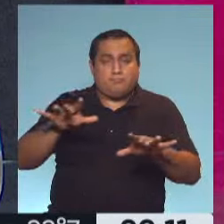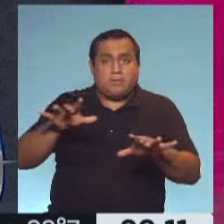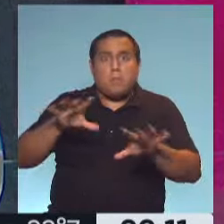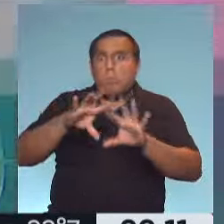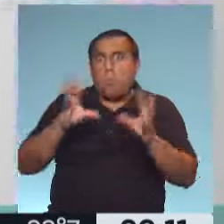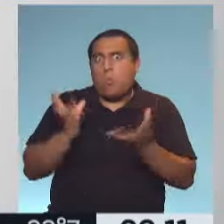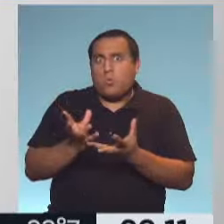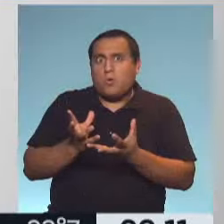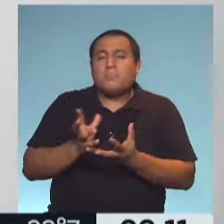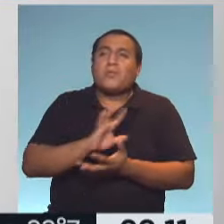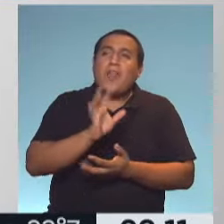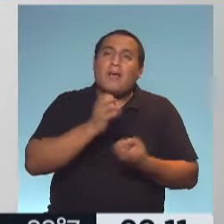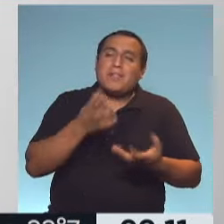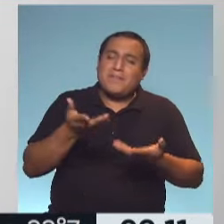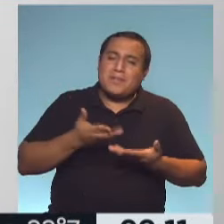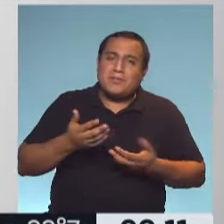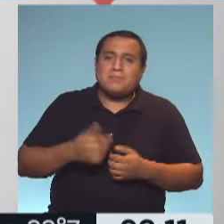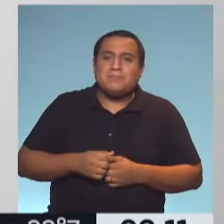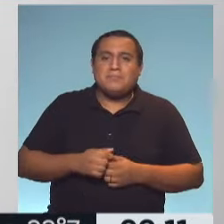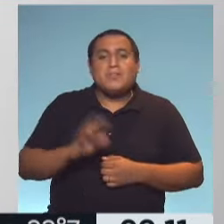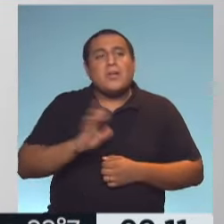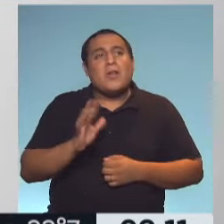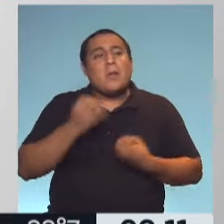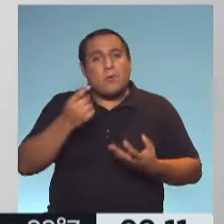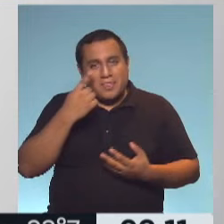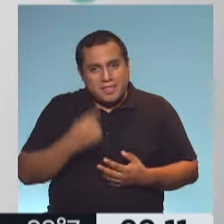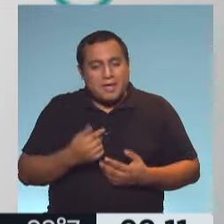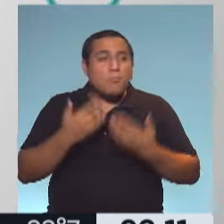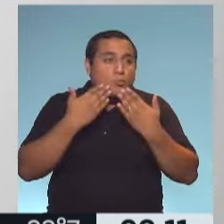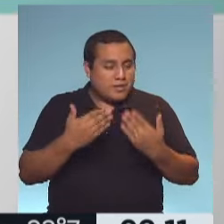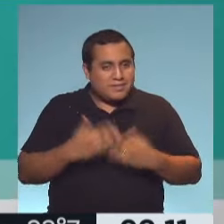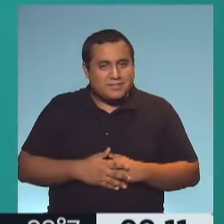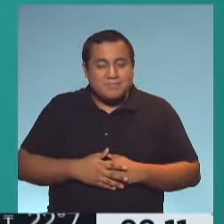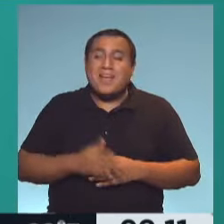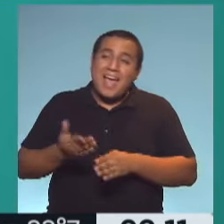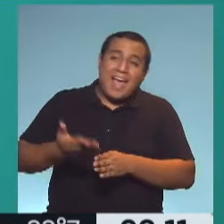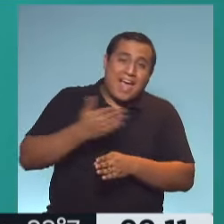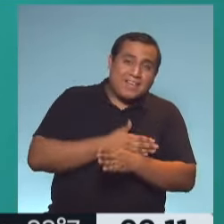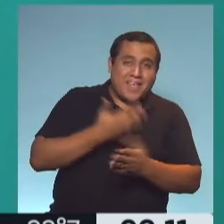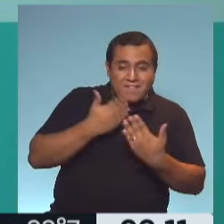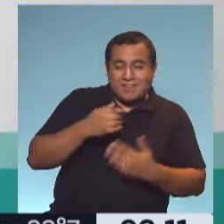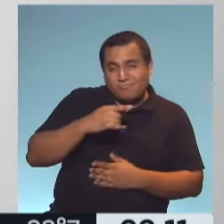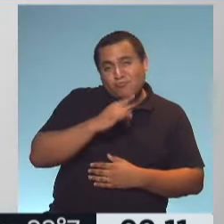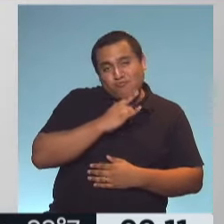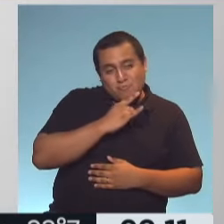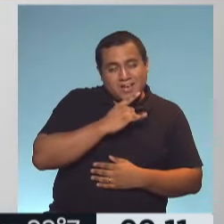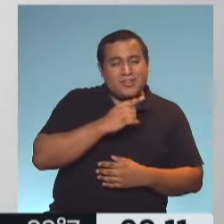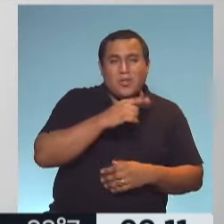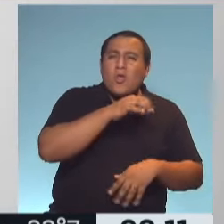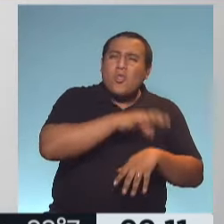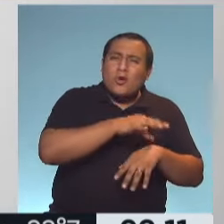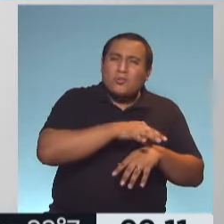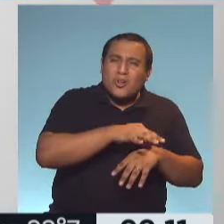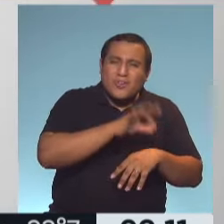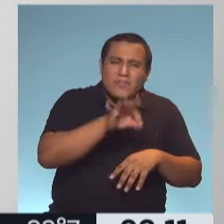Mario, ¿cómo te va? Bienvenido. ¿Qué tal? Muy buenos días. Muchas gracias. Hablábamos recién desde Tucumán con este infectólogo que es un